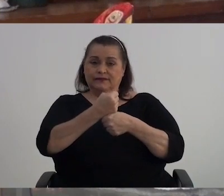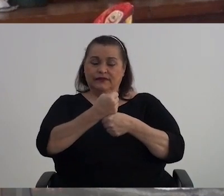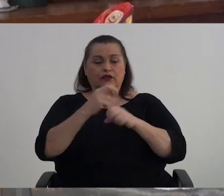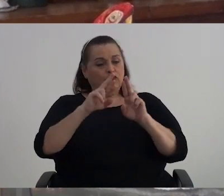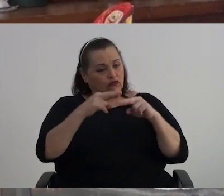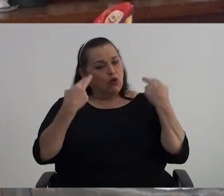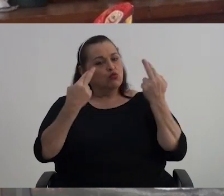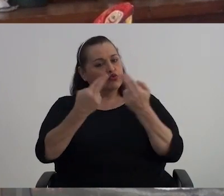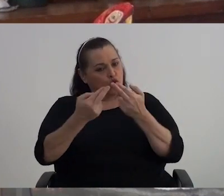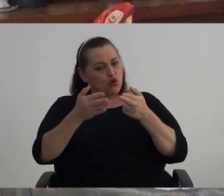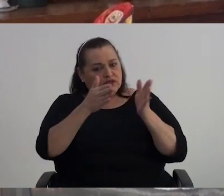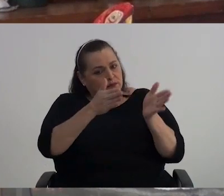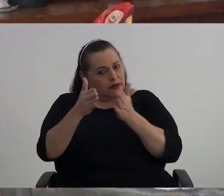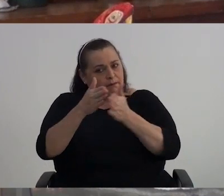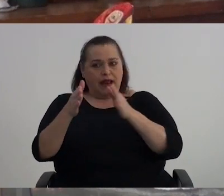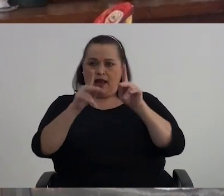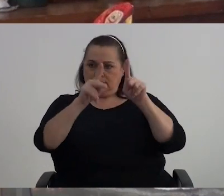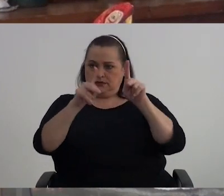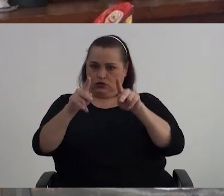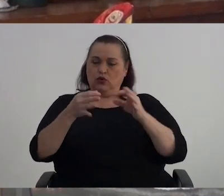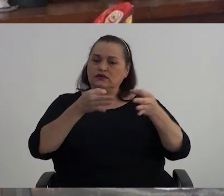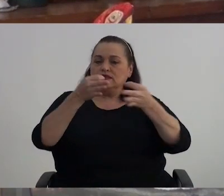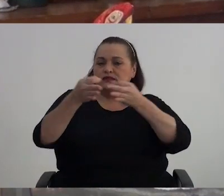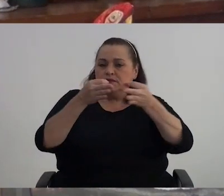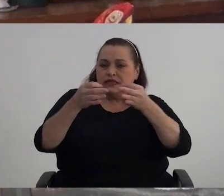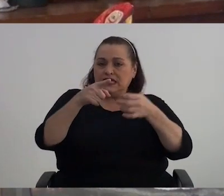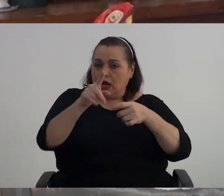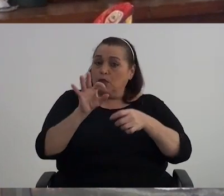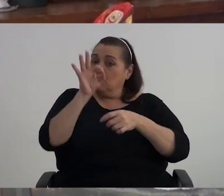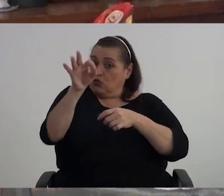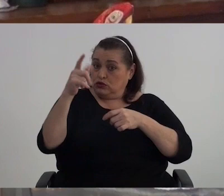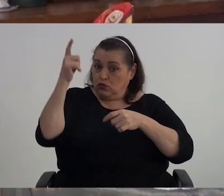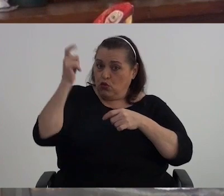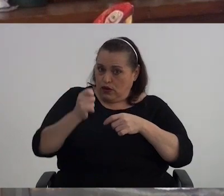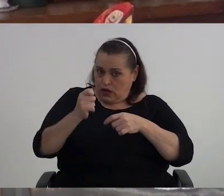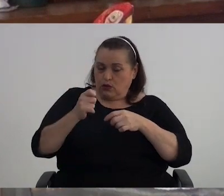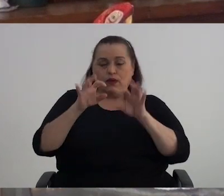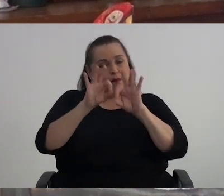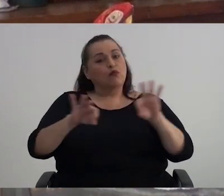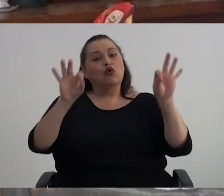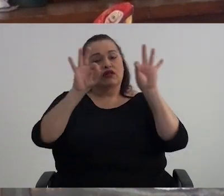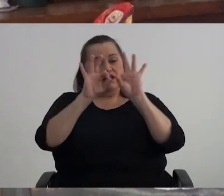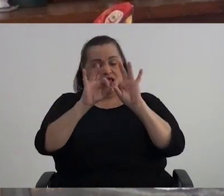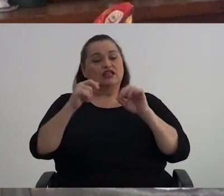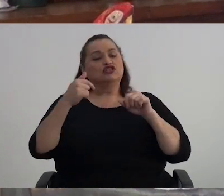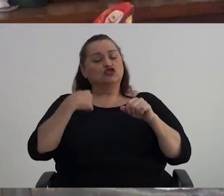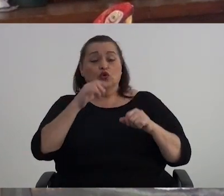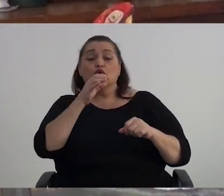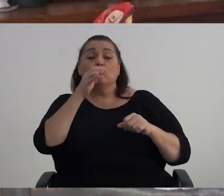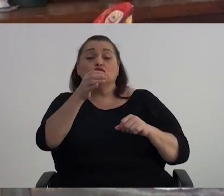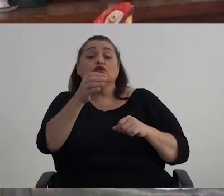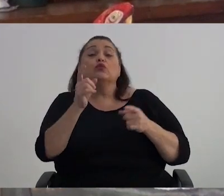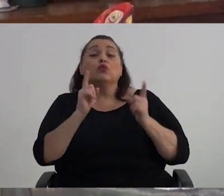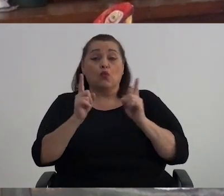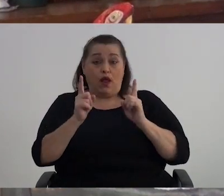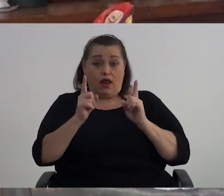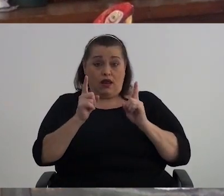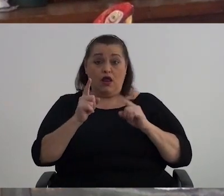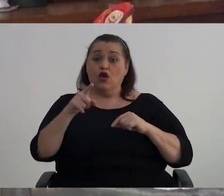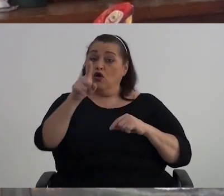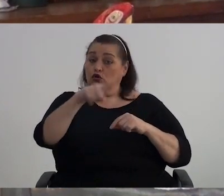Reuniones Y preparar a la gente Cuando se vaya A jubilar Y un consejo Que yo les doy Es que cuando se